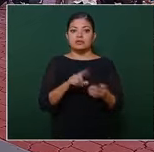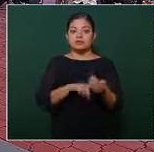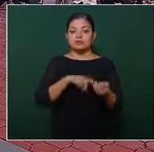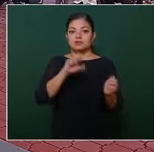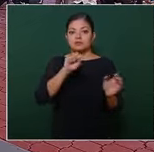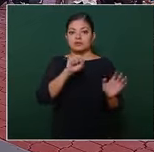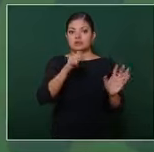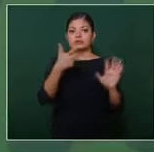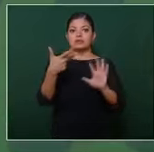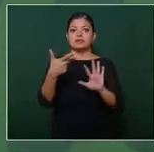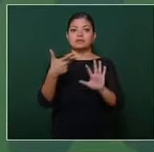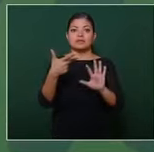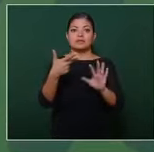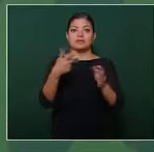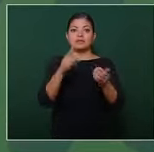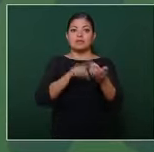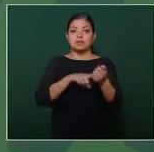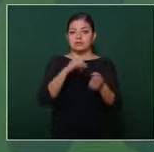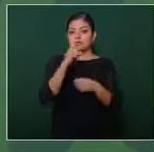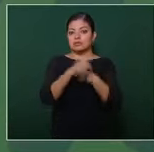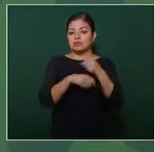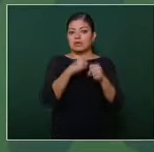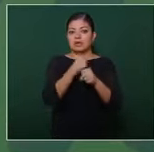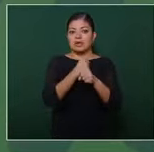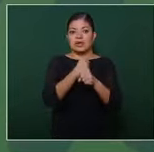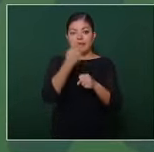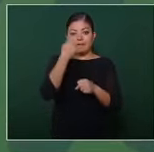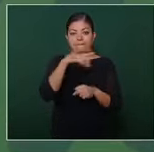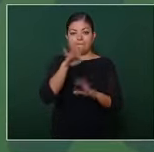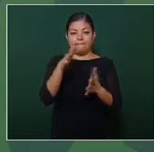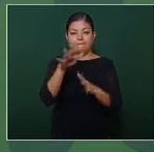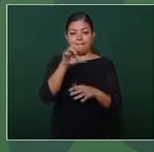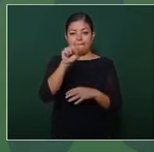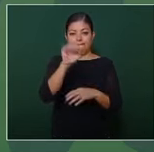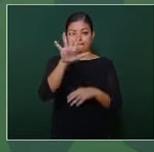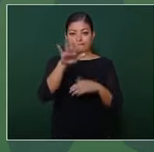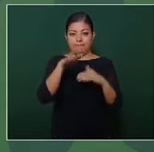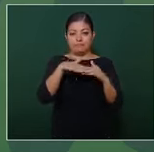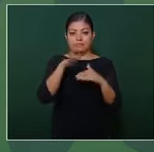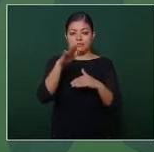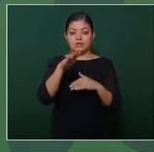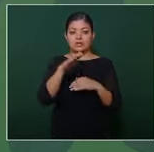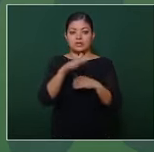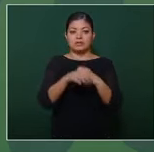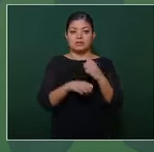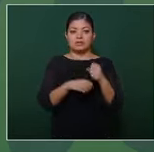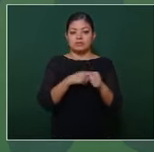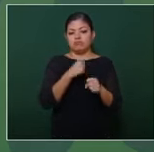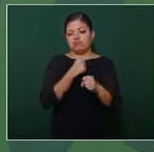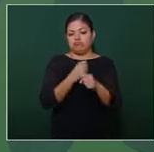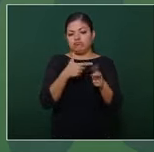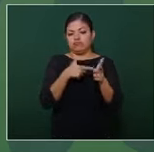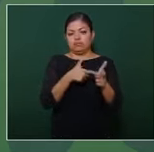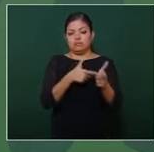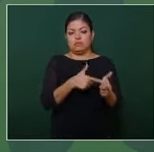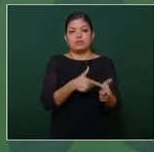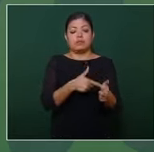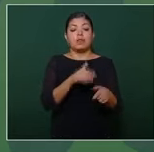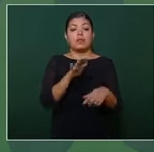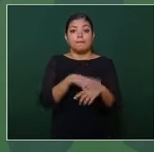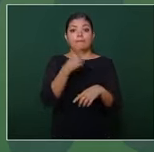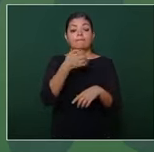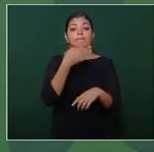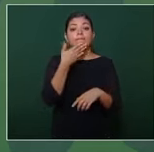y ocho en adelante ya se están inscribiendo de sesenta y cinco en adelante y esta buena